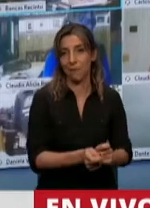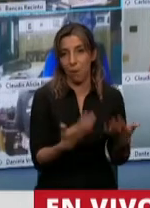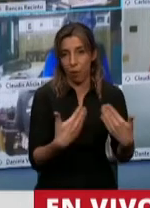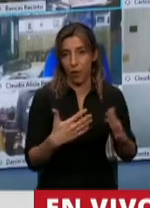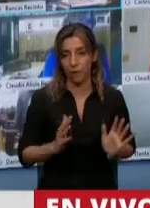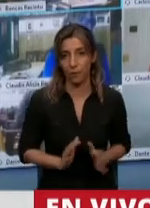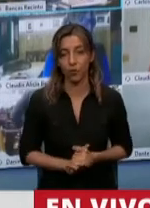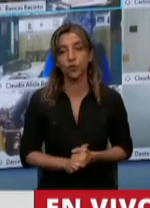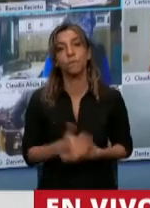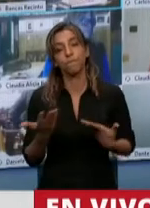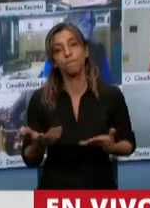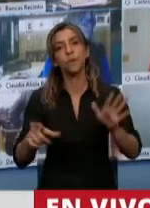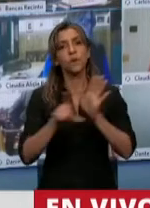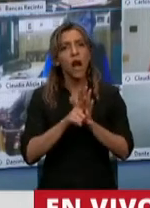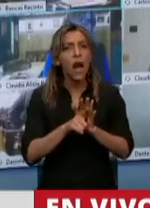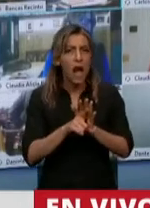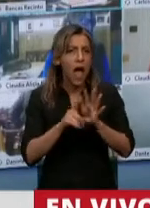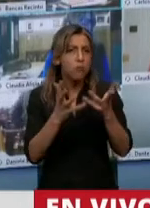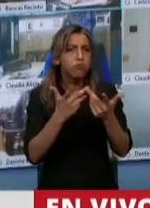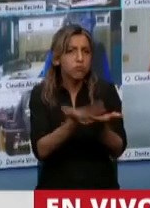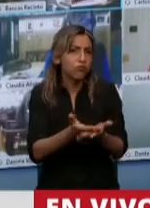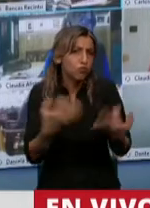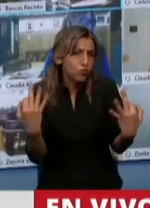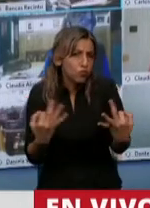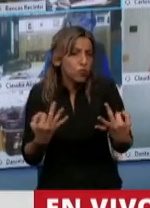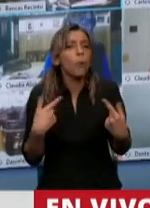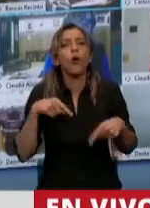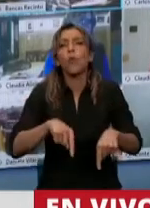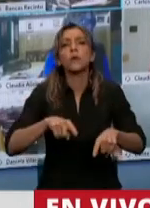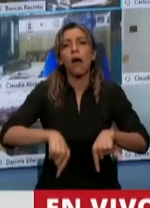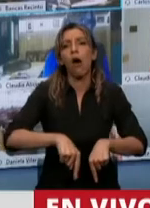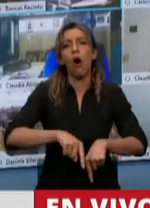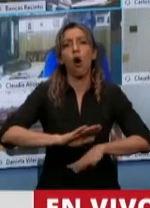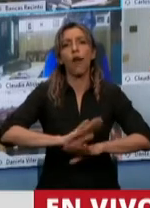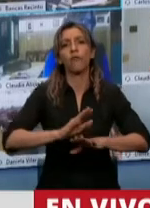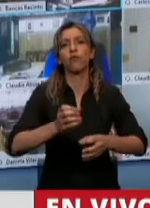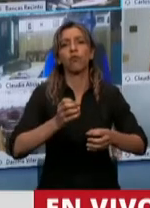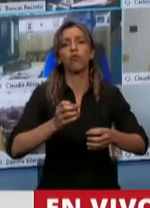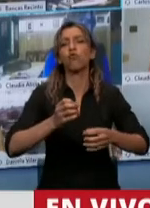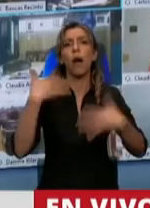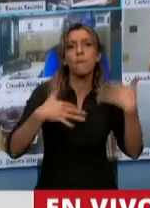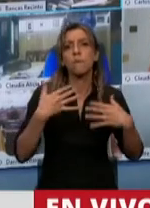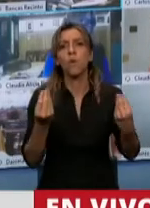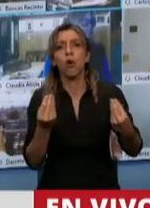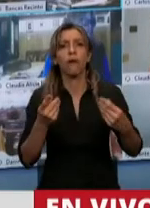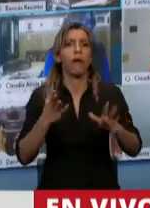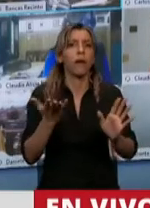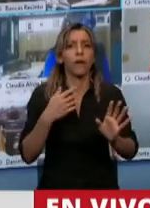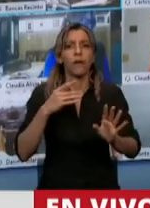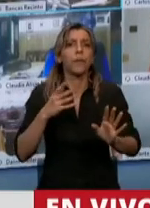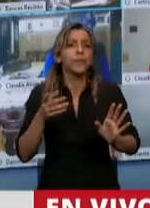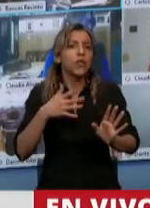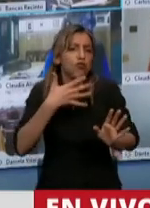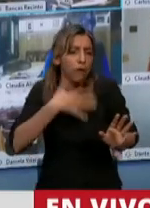Porque no se declara la emergencia para que se dejen de pagar los aportes patronales o las obligaciones laborales.